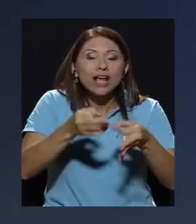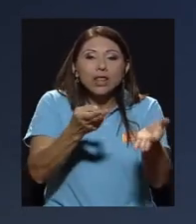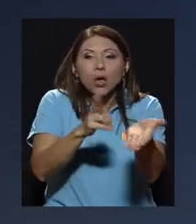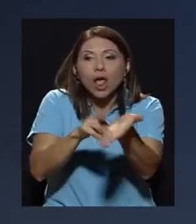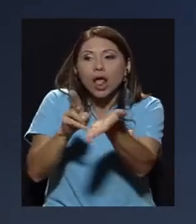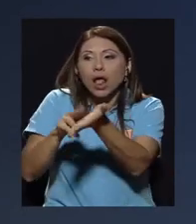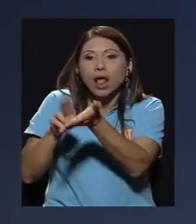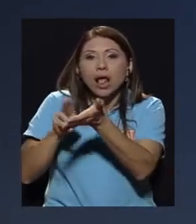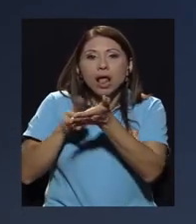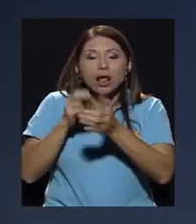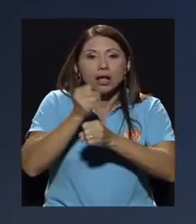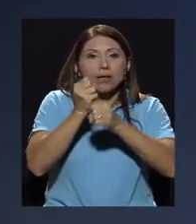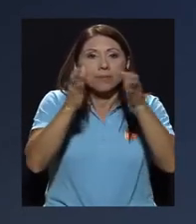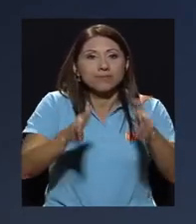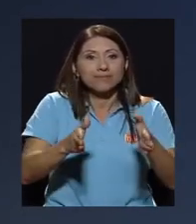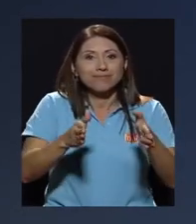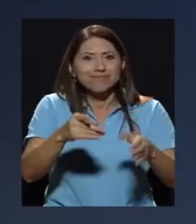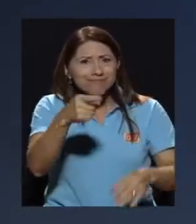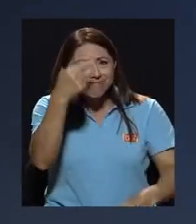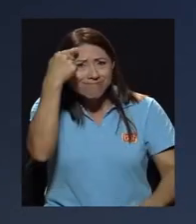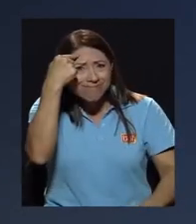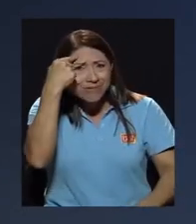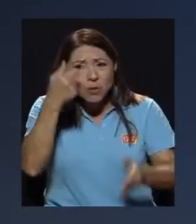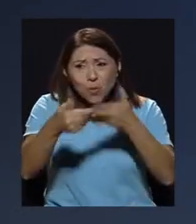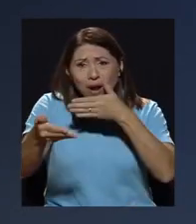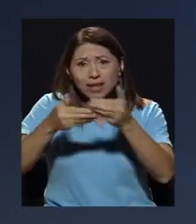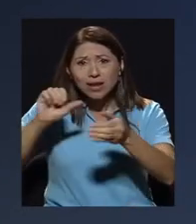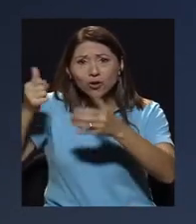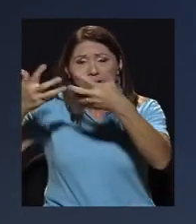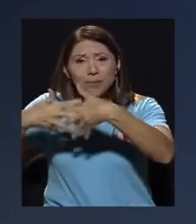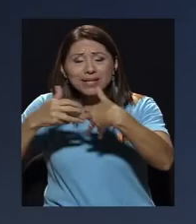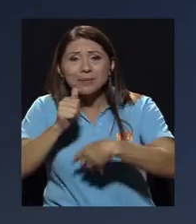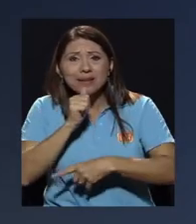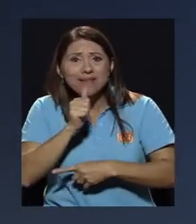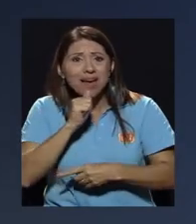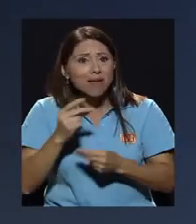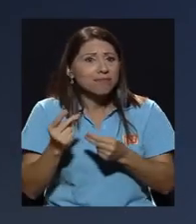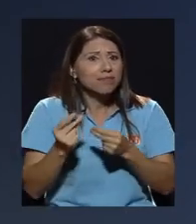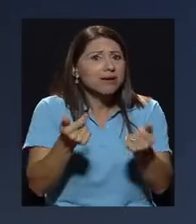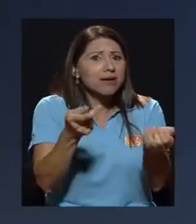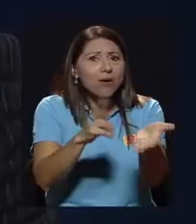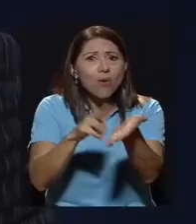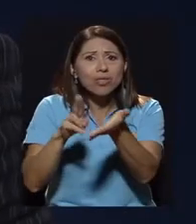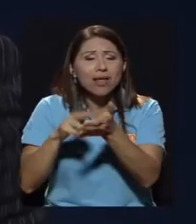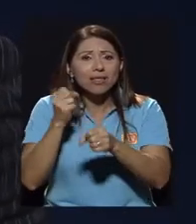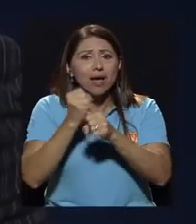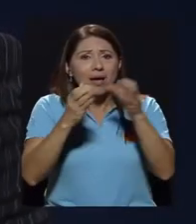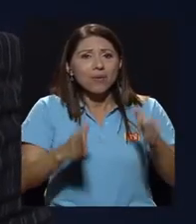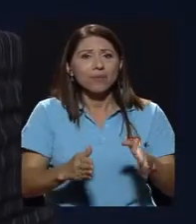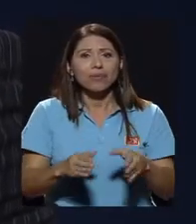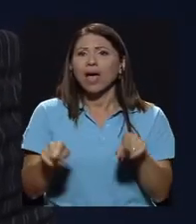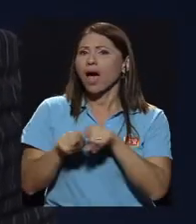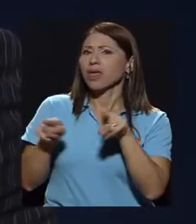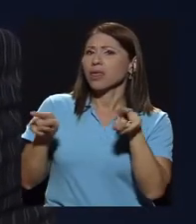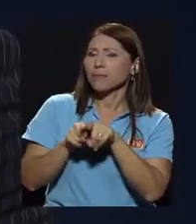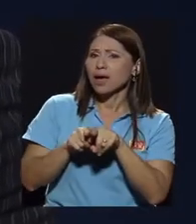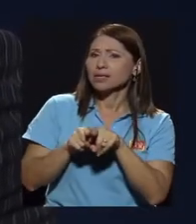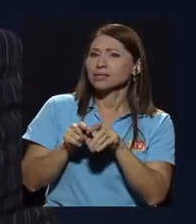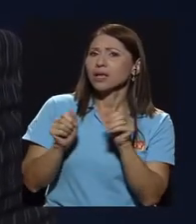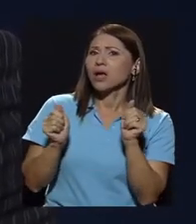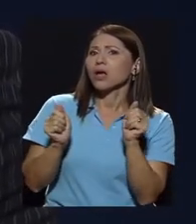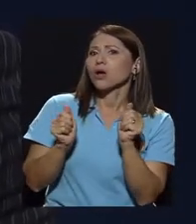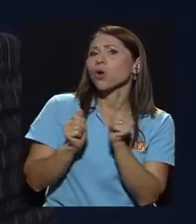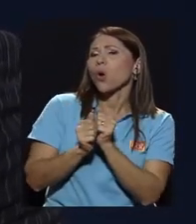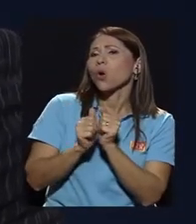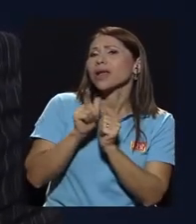imagínese usted cuando cualquier otra empresa privada en dos momentos contrata su personal además ¿con quién compite? utiliza